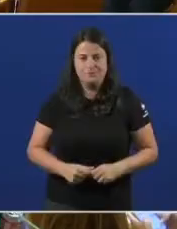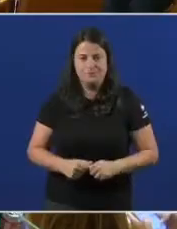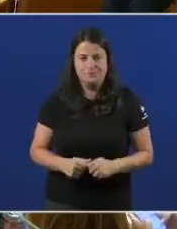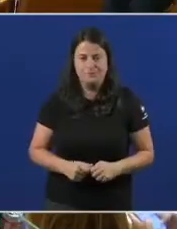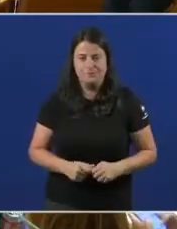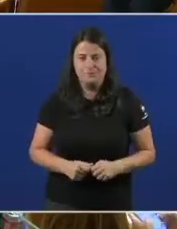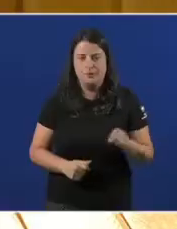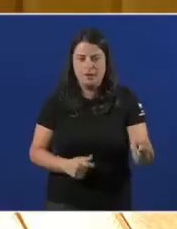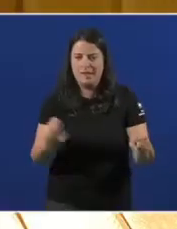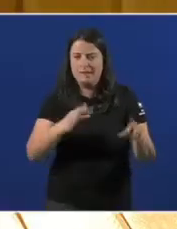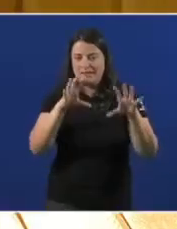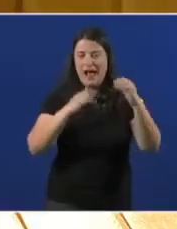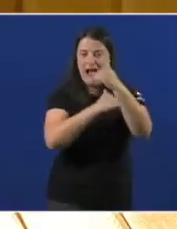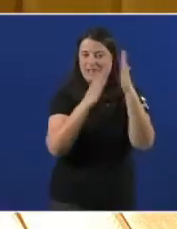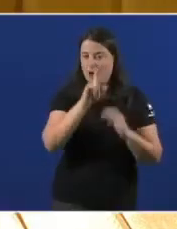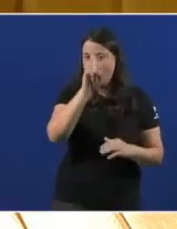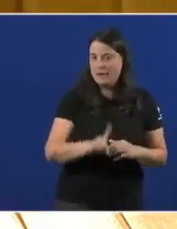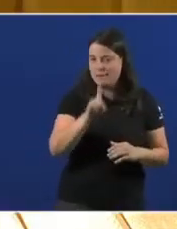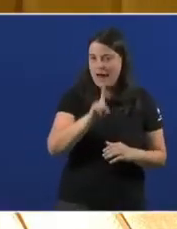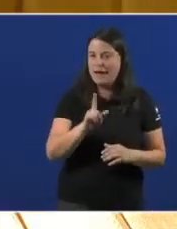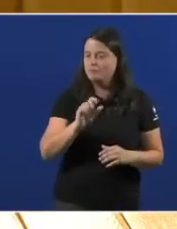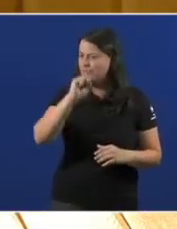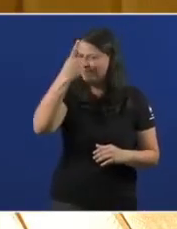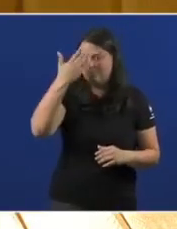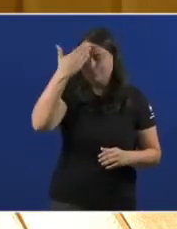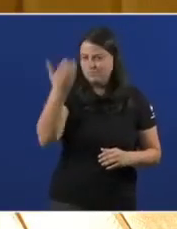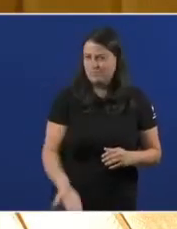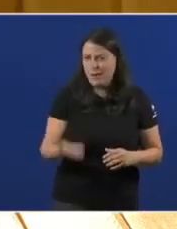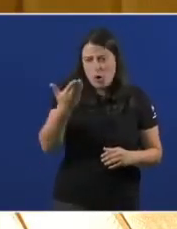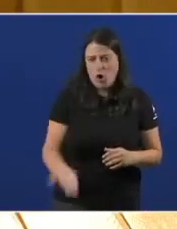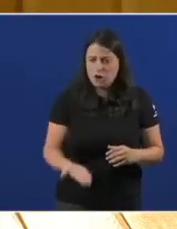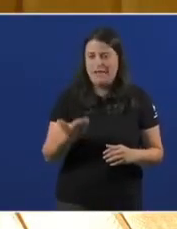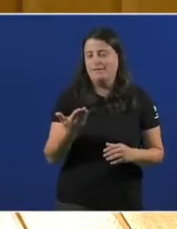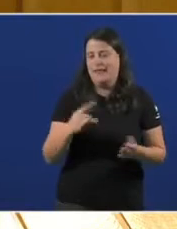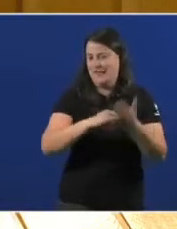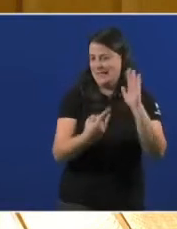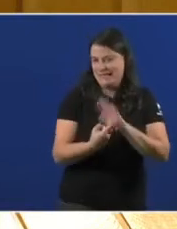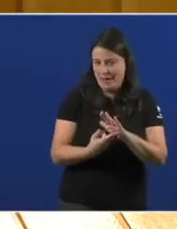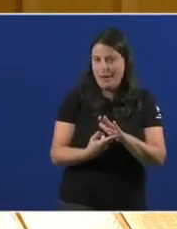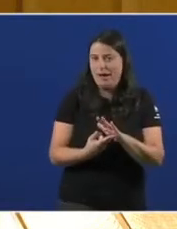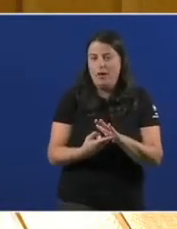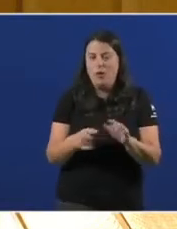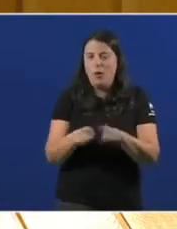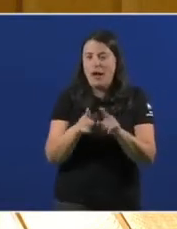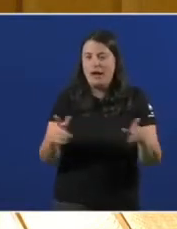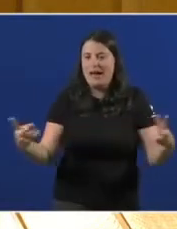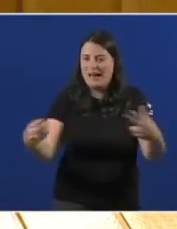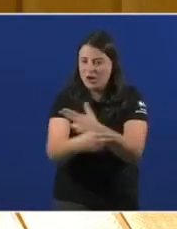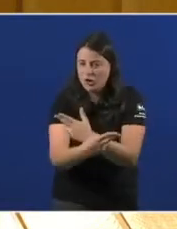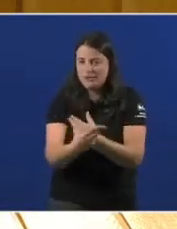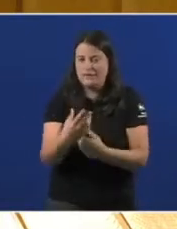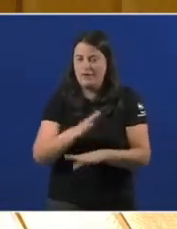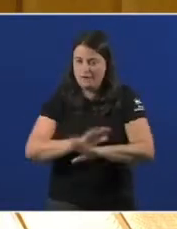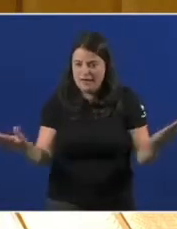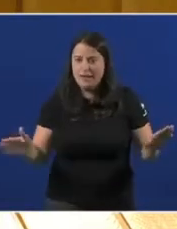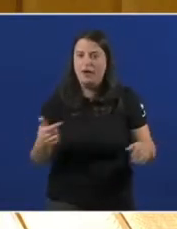Aprenda que a atención primaria é o corazón do sistema e deixe de desmantelala. E que non se pode vir aquí a mentir descaradamente, como